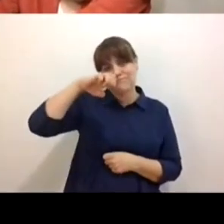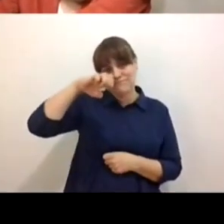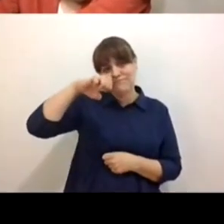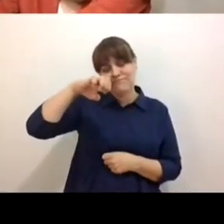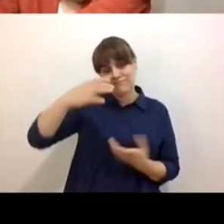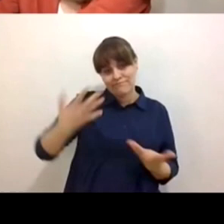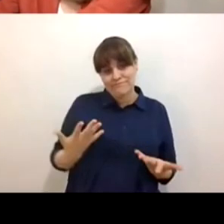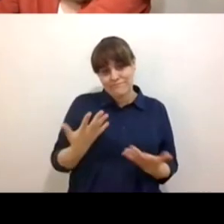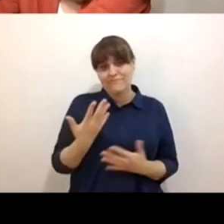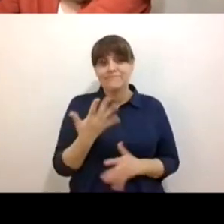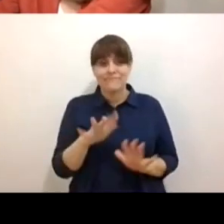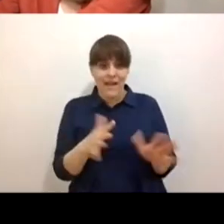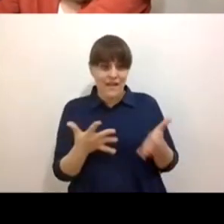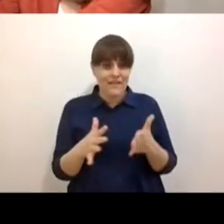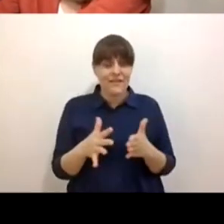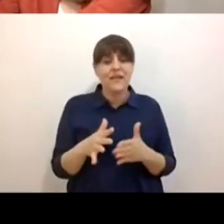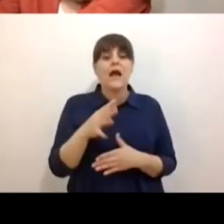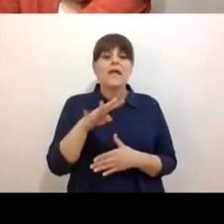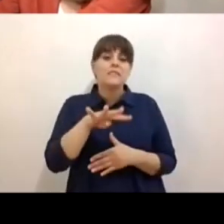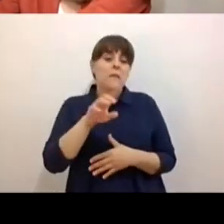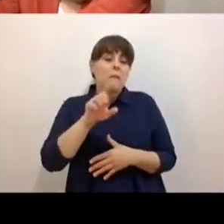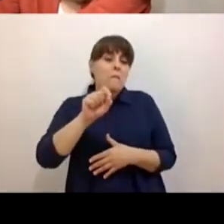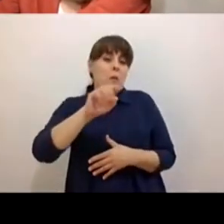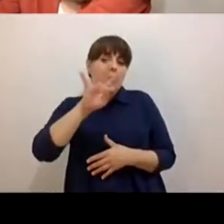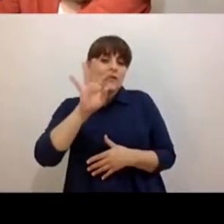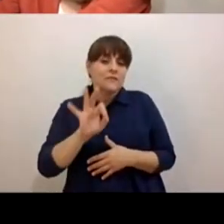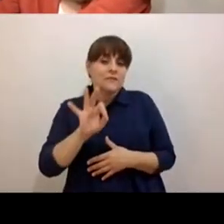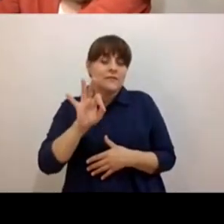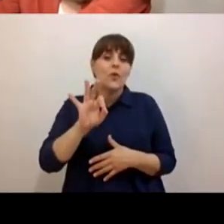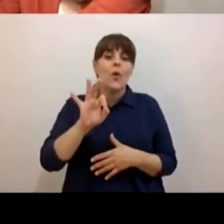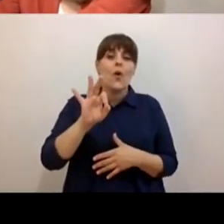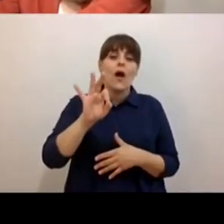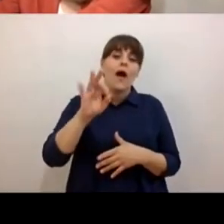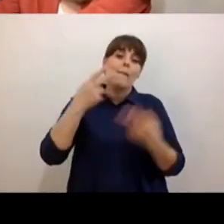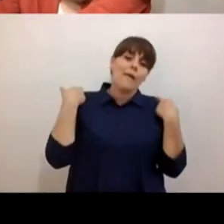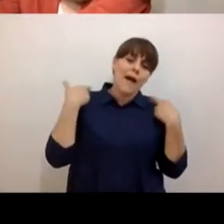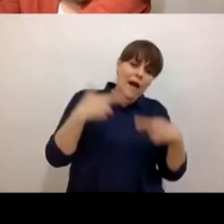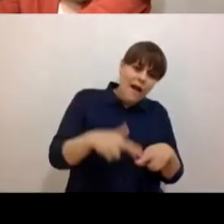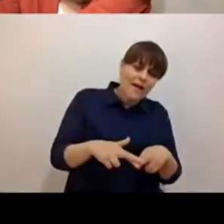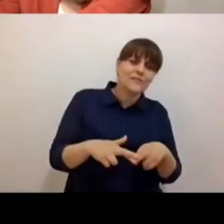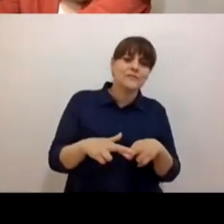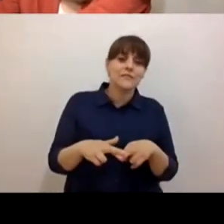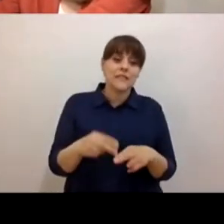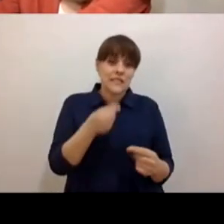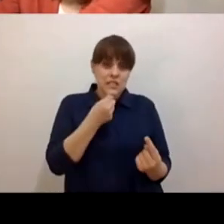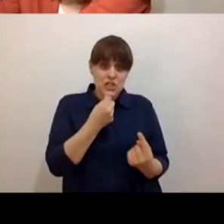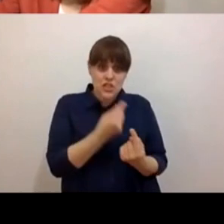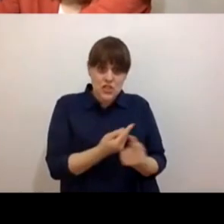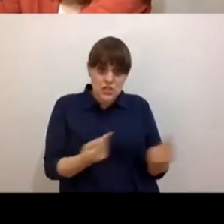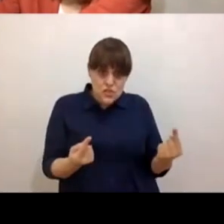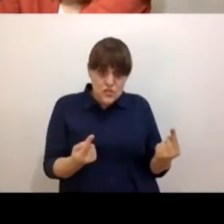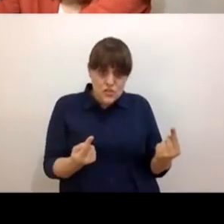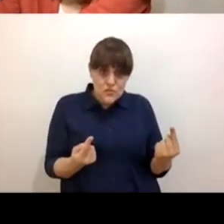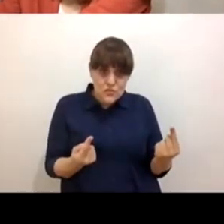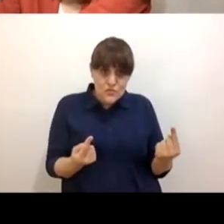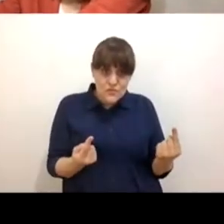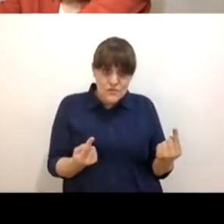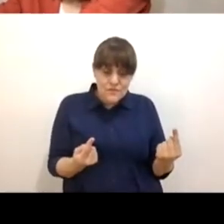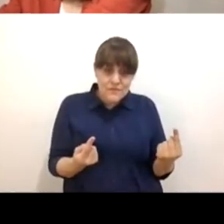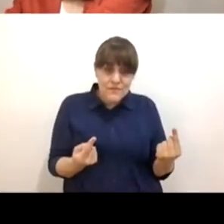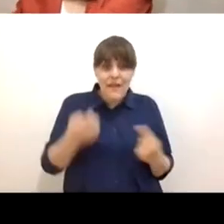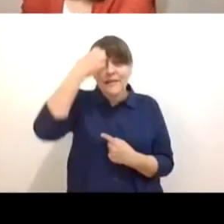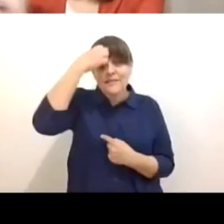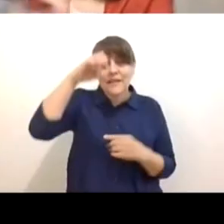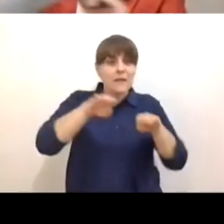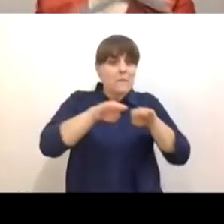% a los maestros y a las maestras. Las niñas entonces extrañan las relaciones simétricas